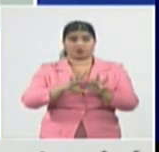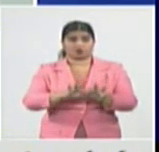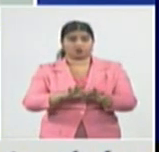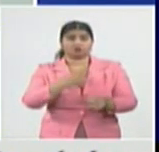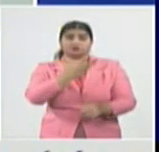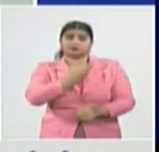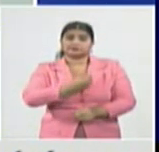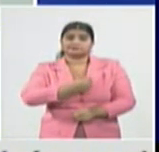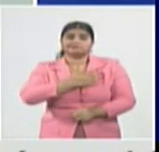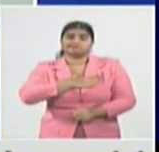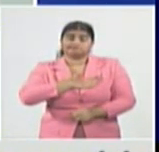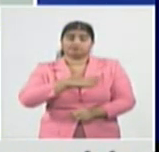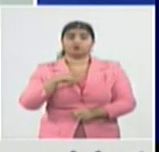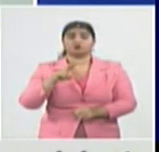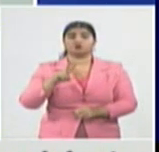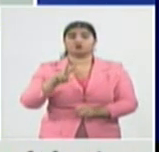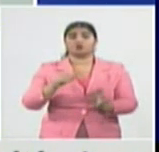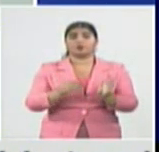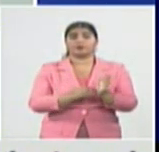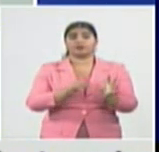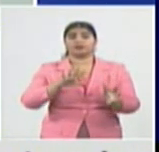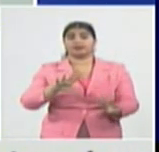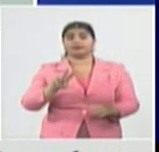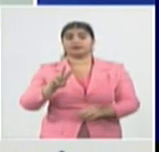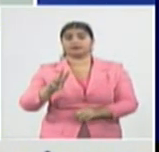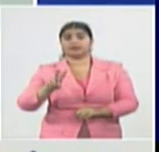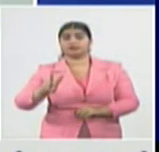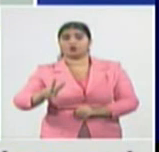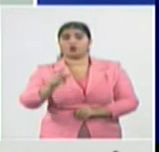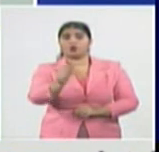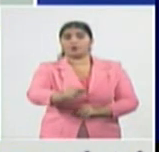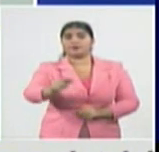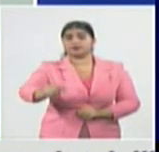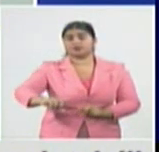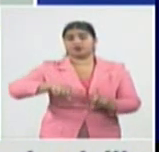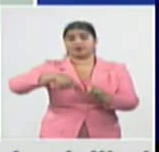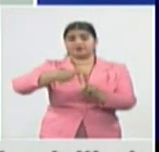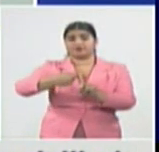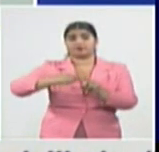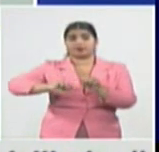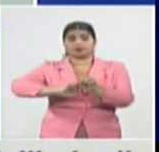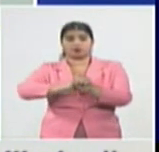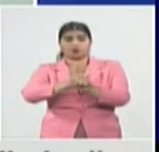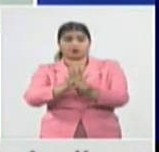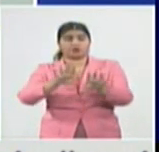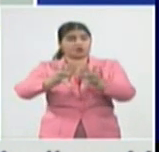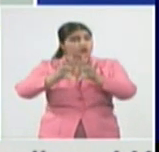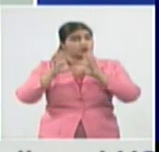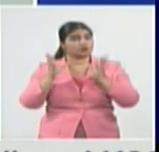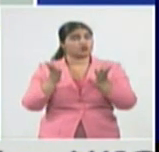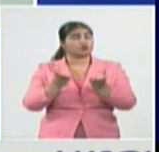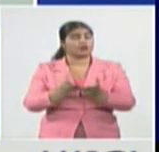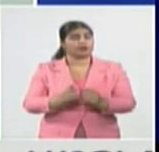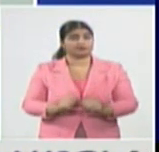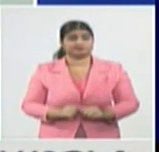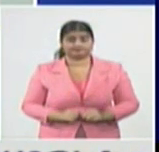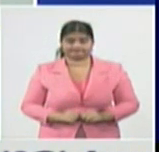.532 personas con la enfermedad. La enfermedad promediando la elevada cifra la más alta que hemos tenido